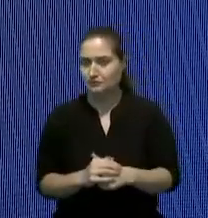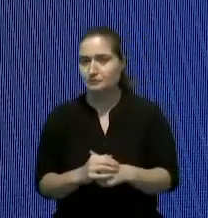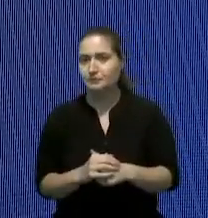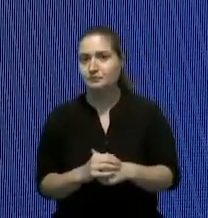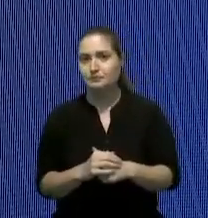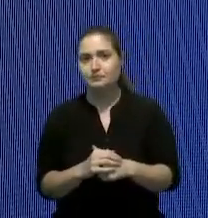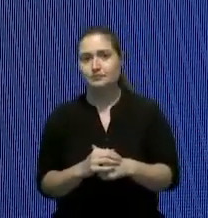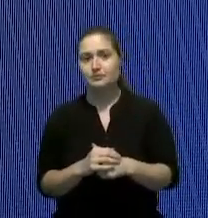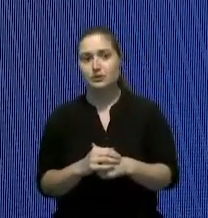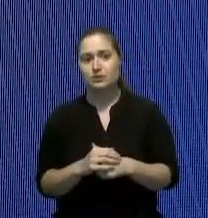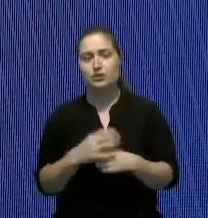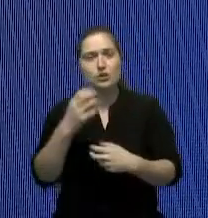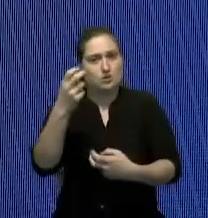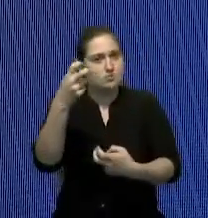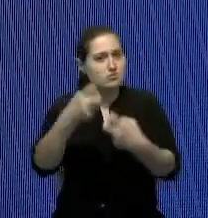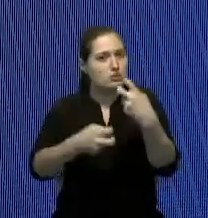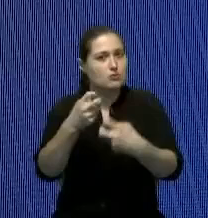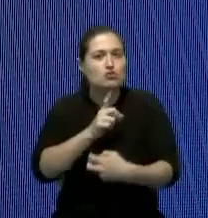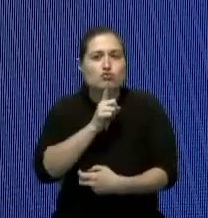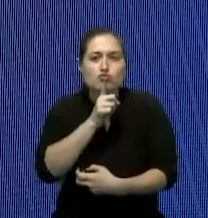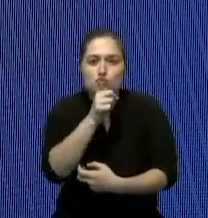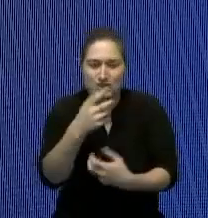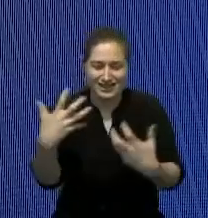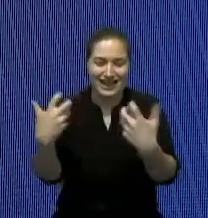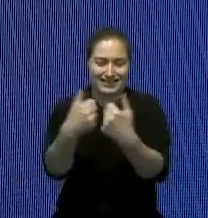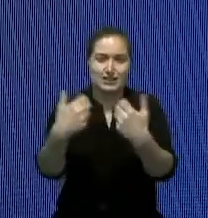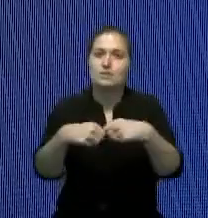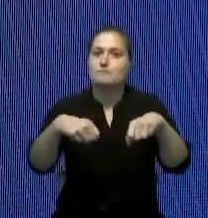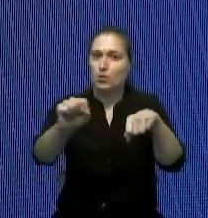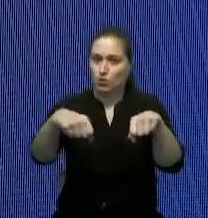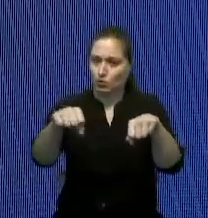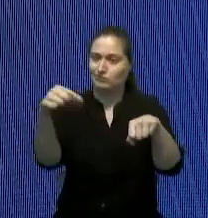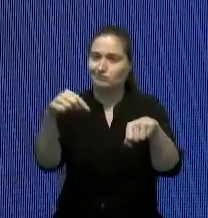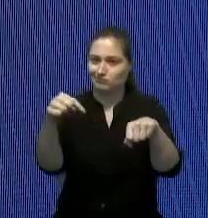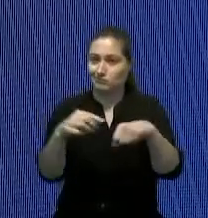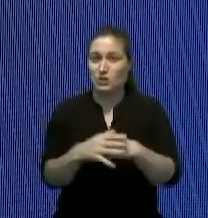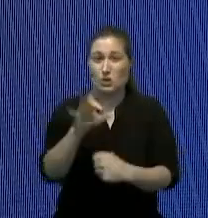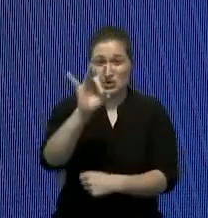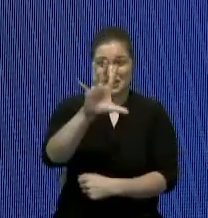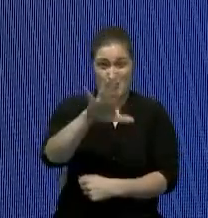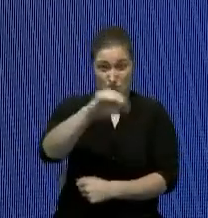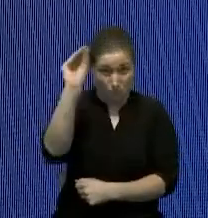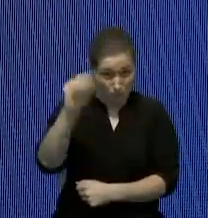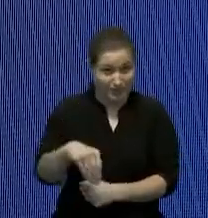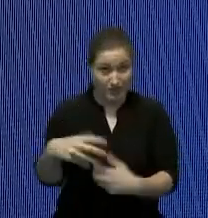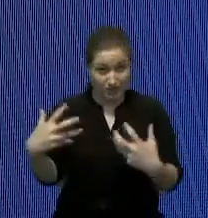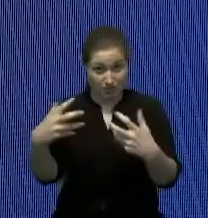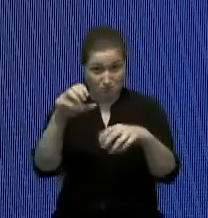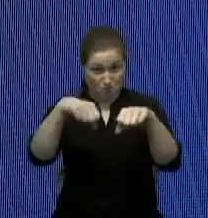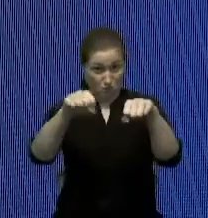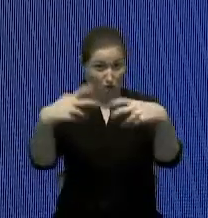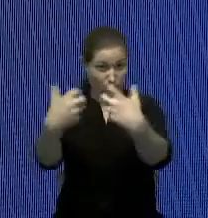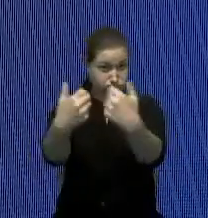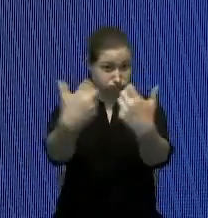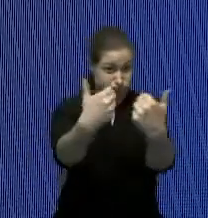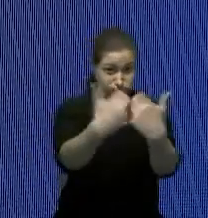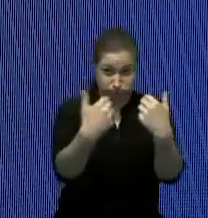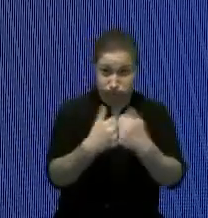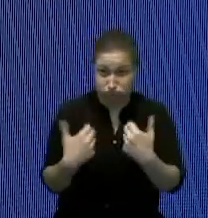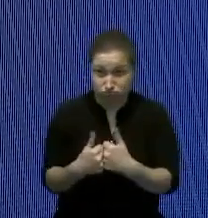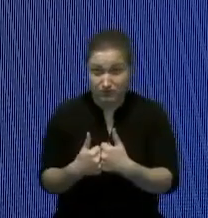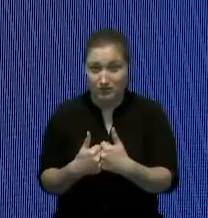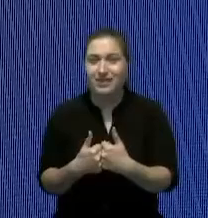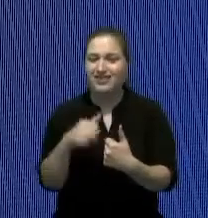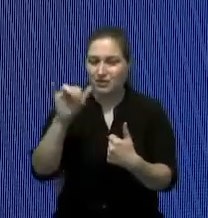realmente el problema nuestro está en los accidentes de motores y el 85% de esos accidentes de motores son los que no llevan de las